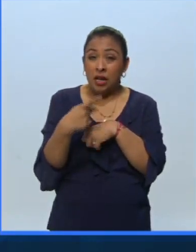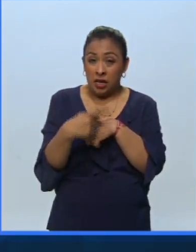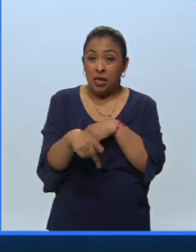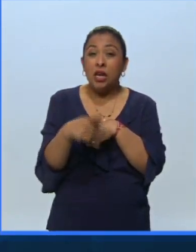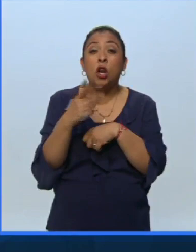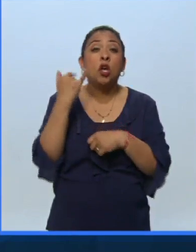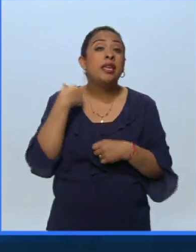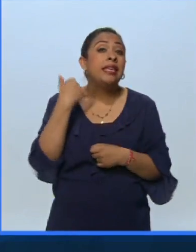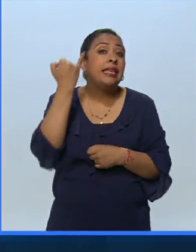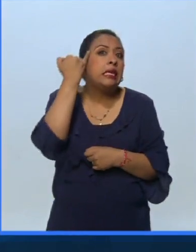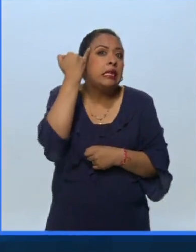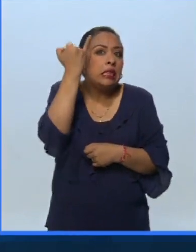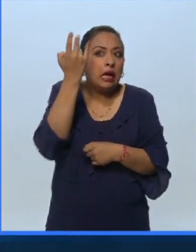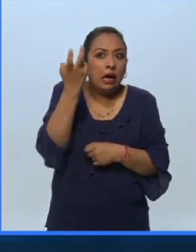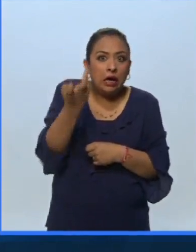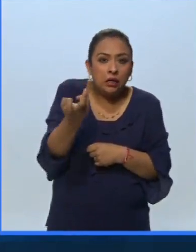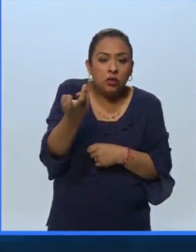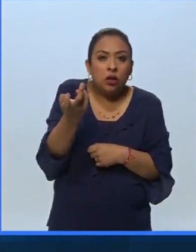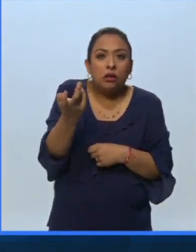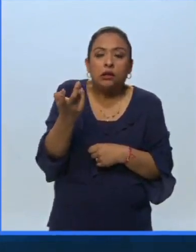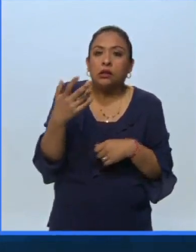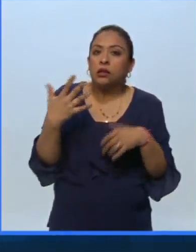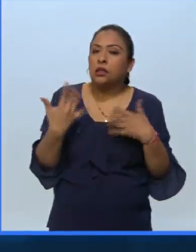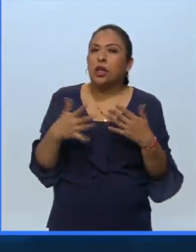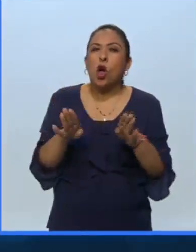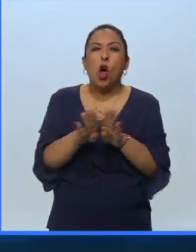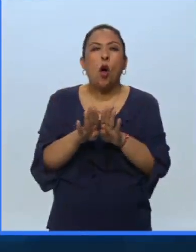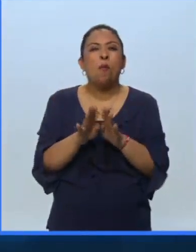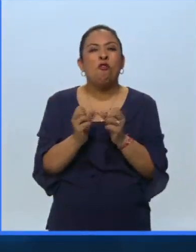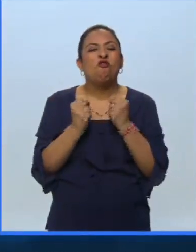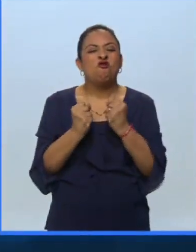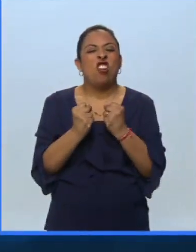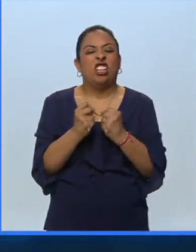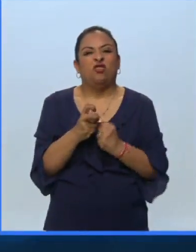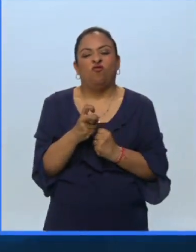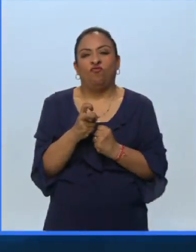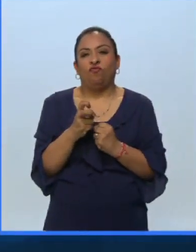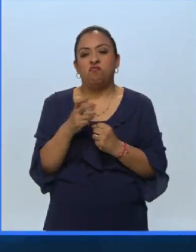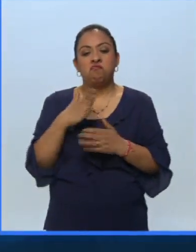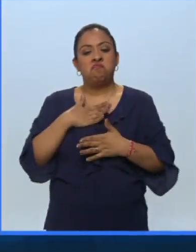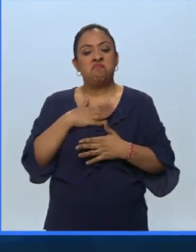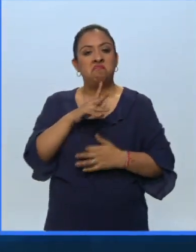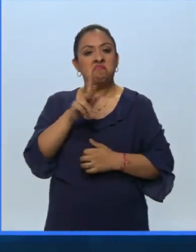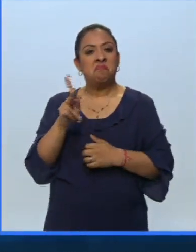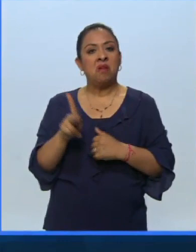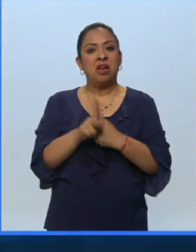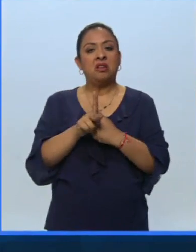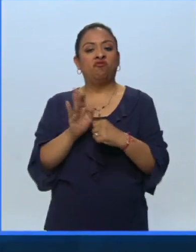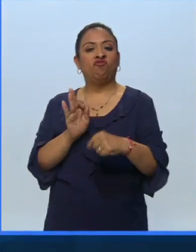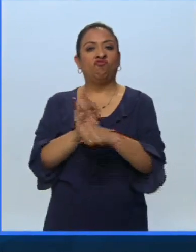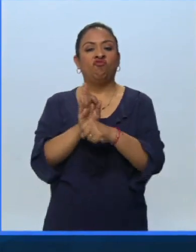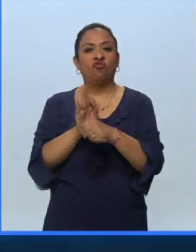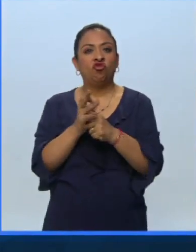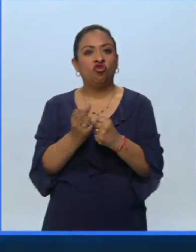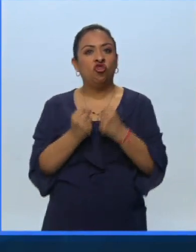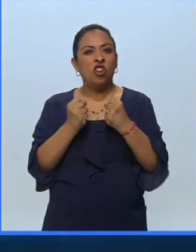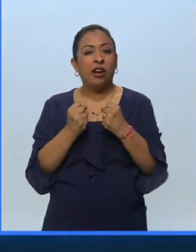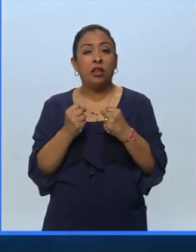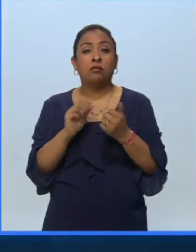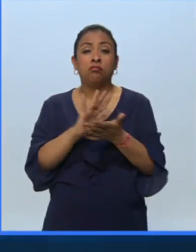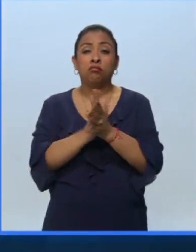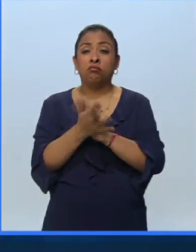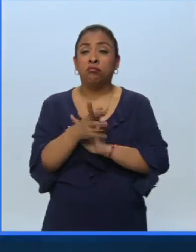ideas así súper nacionalistas y súper populistas pueden tener un